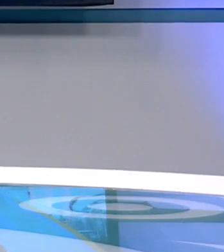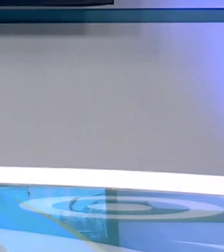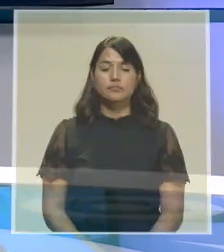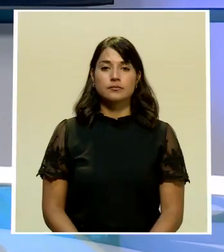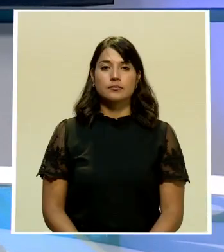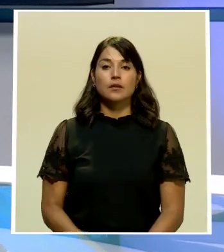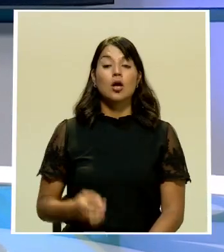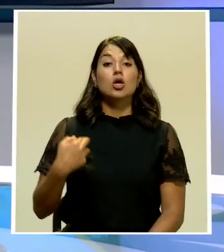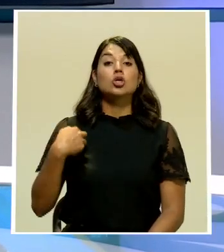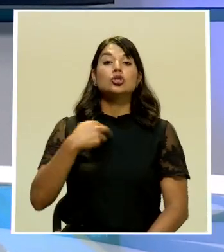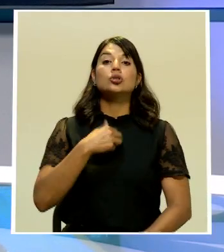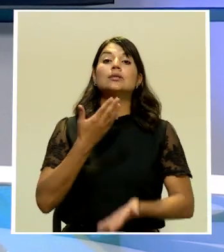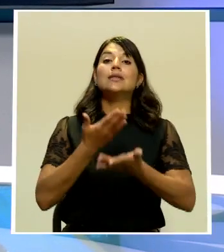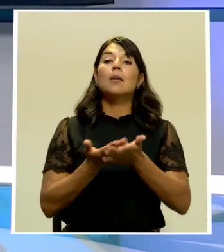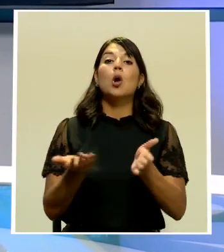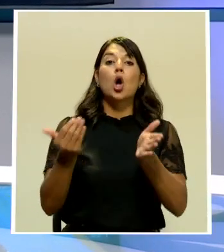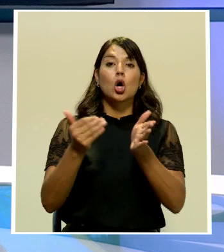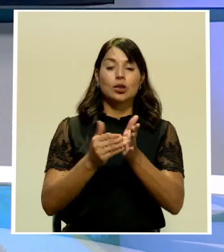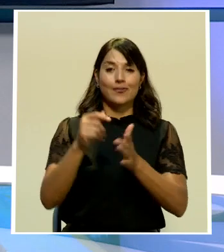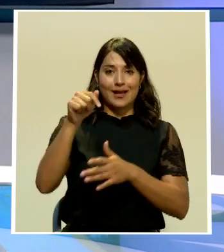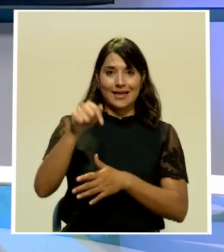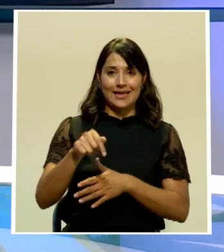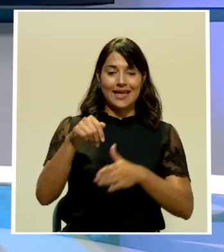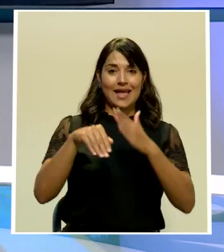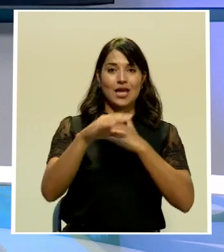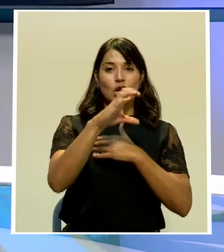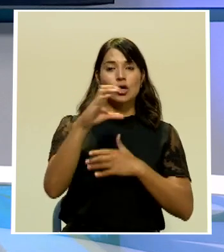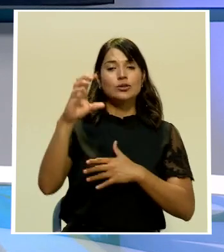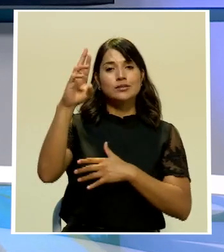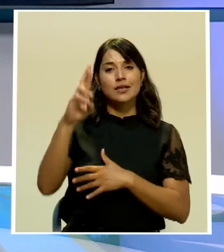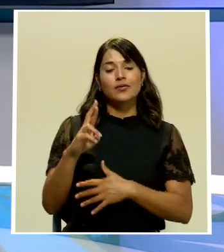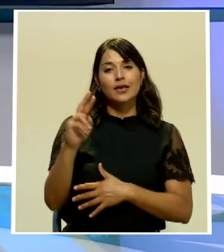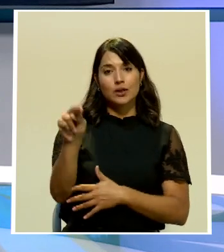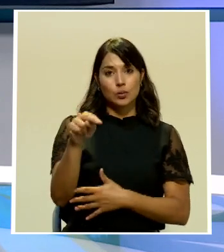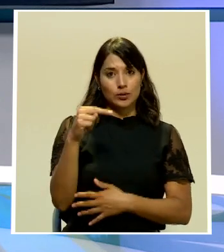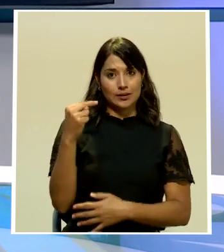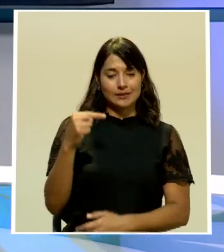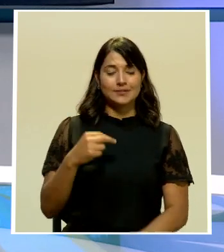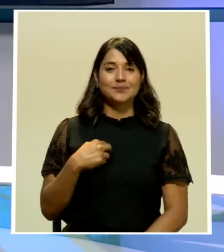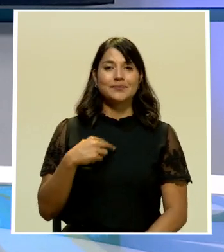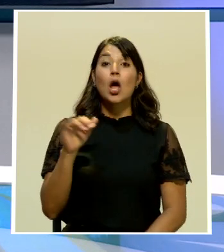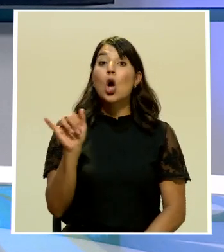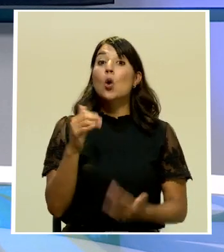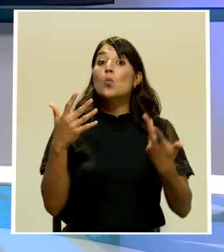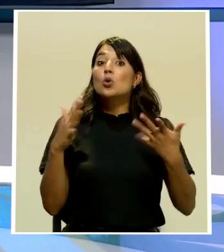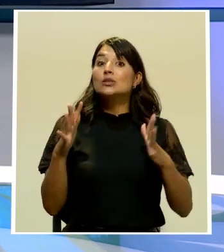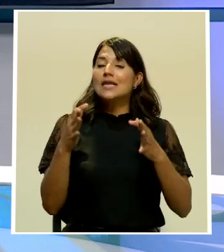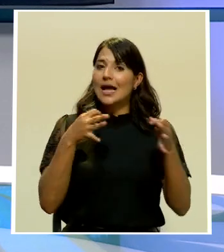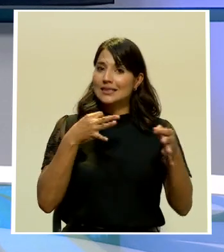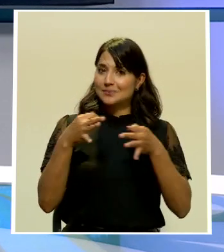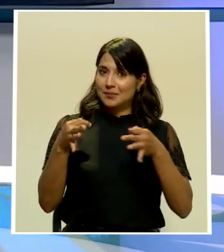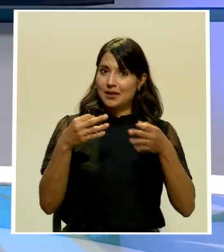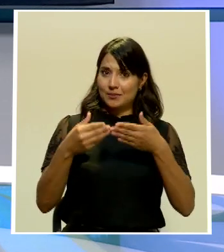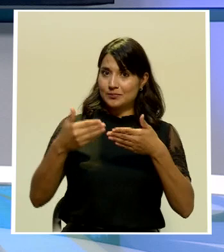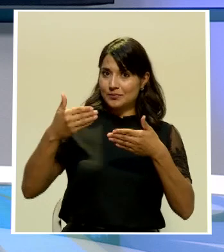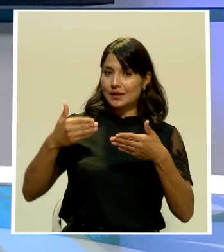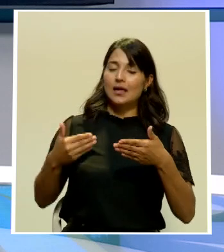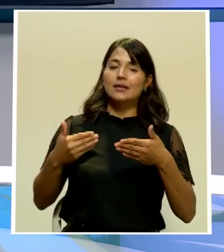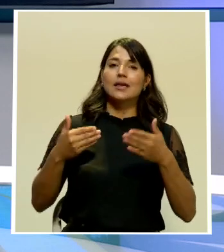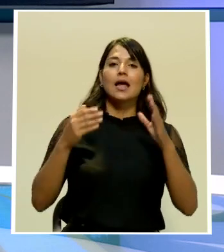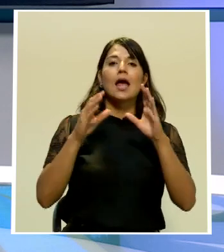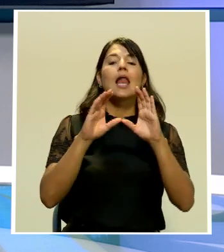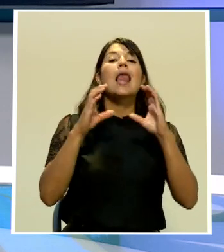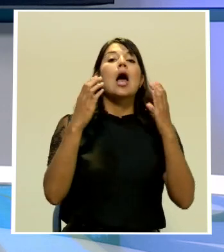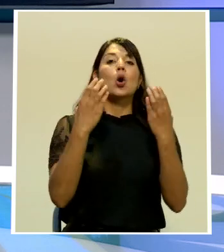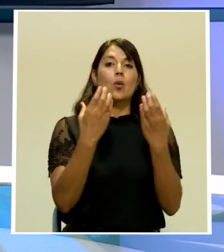estamos de regreso en la edición estelar de Costa Rica Noticias como le adelantamos en el pase anterior las